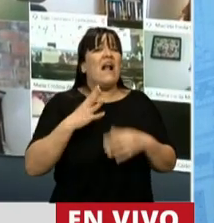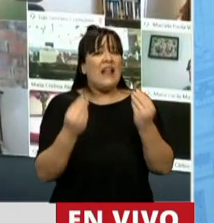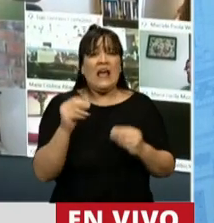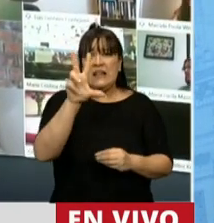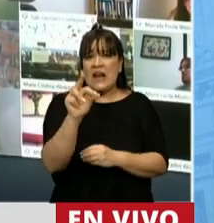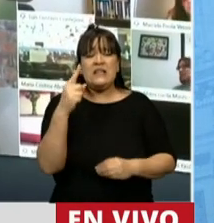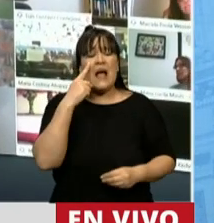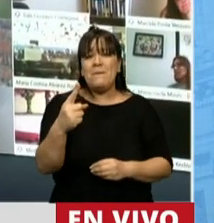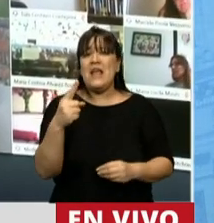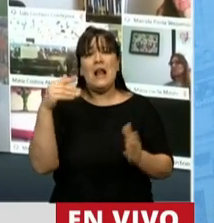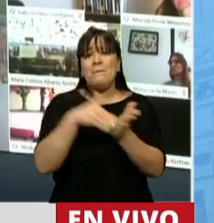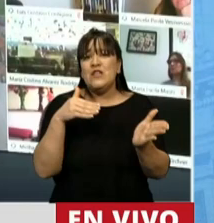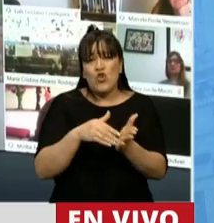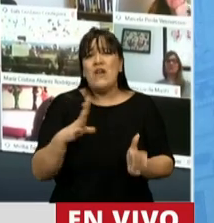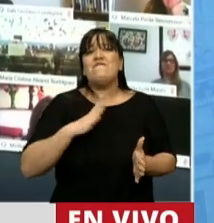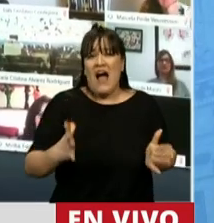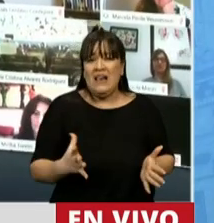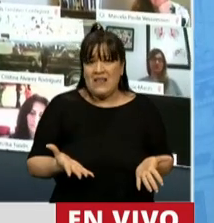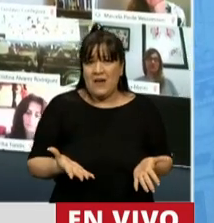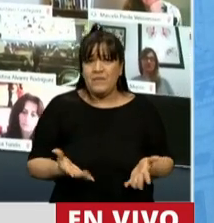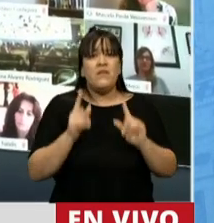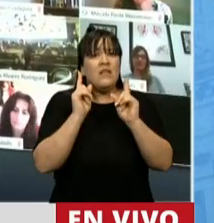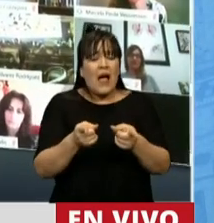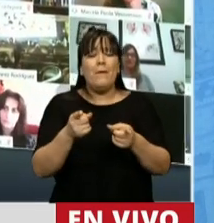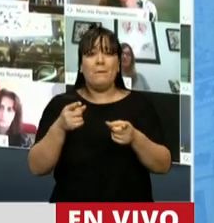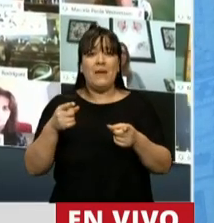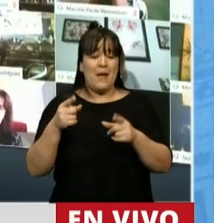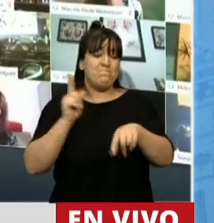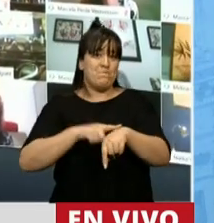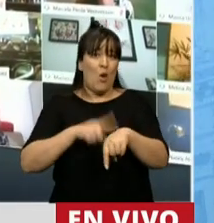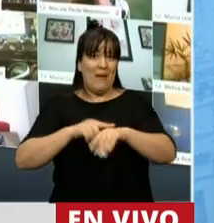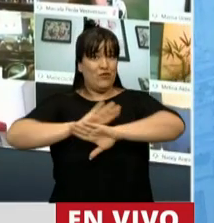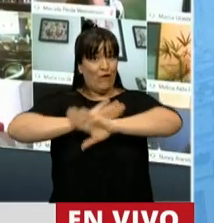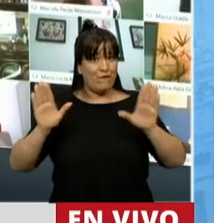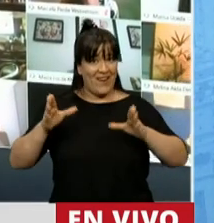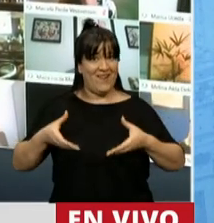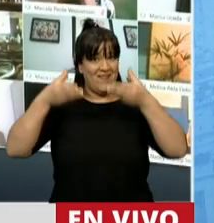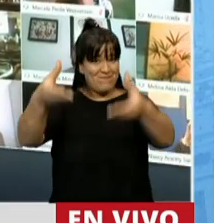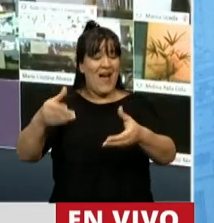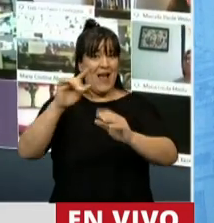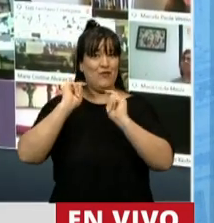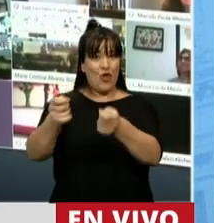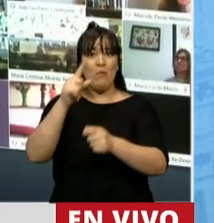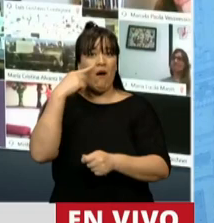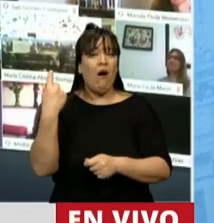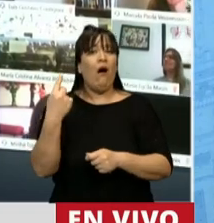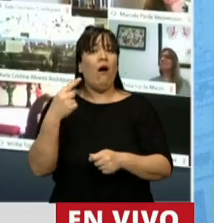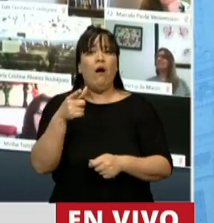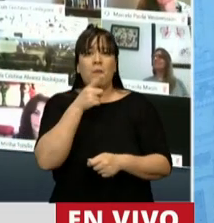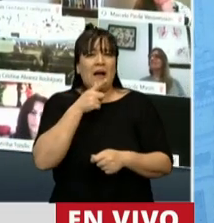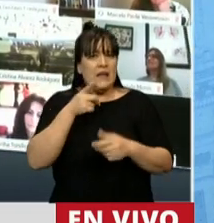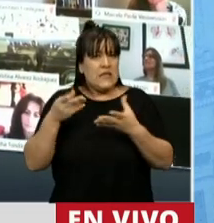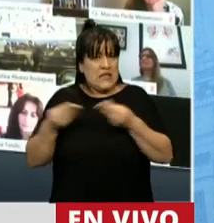millones, solo para funcionar. Y que cuando entregamos el gobierno, ese déficit prácticamente había desaparecido.